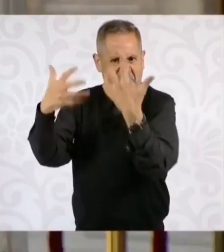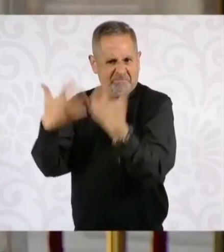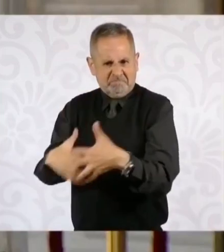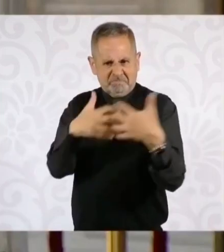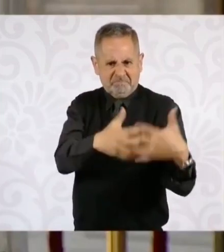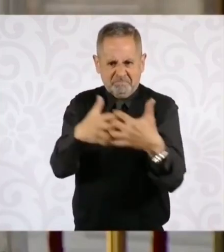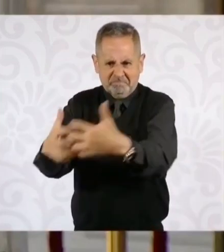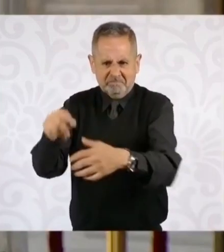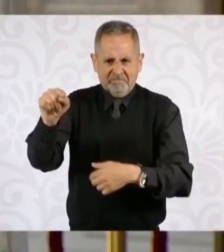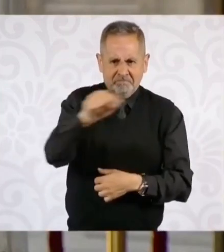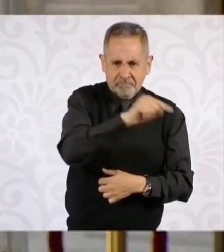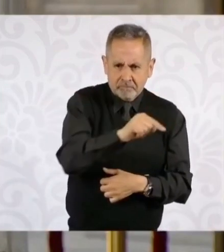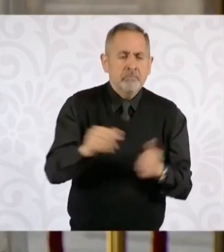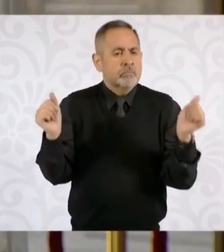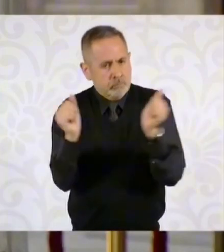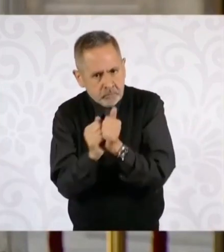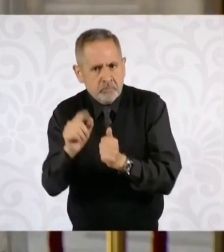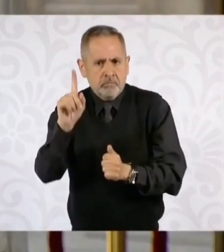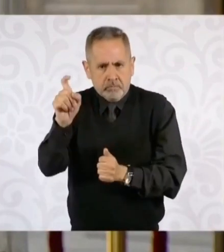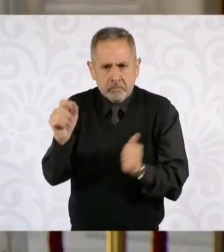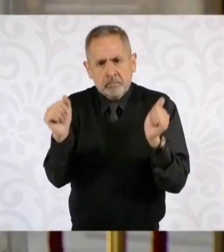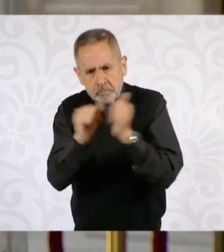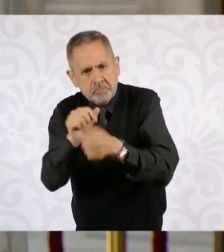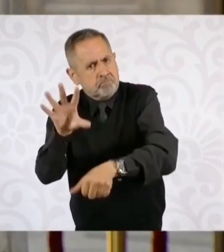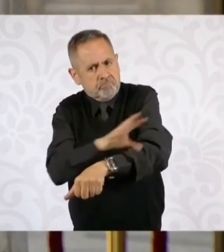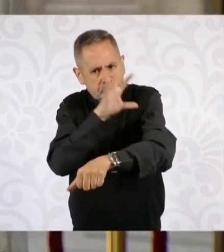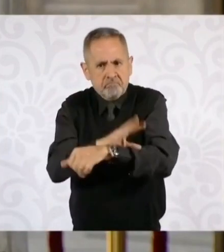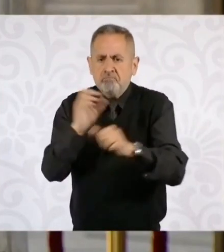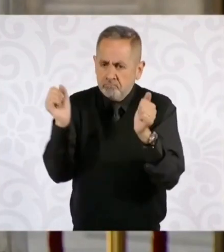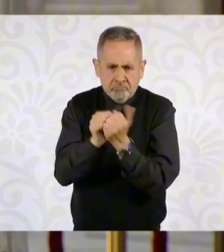asociada la energía, el agua y la certidumbre de las inversiones.